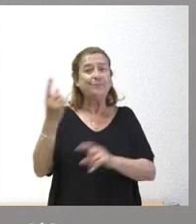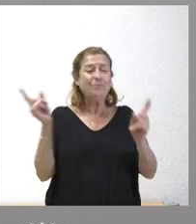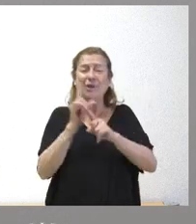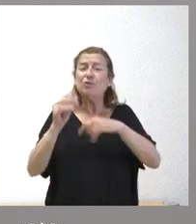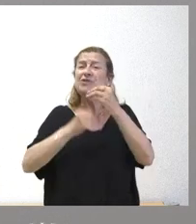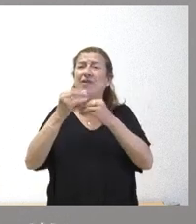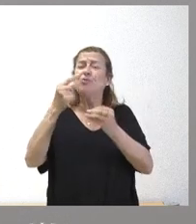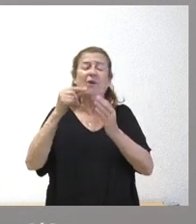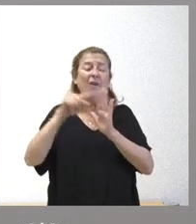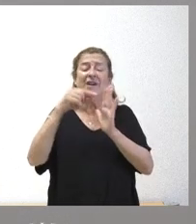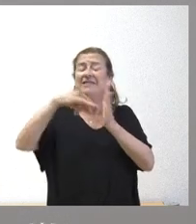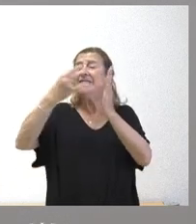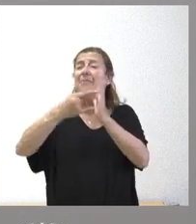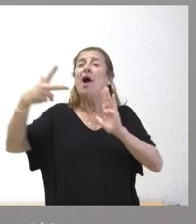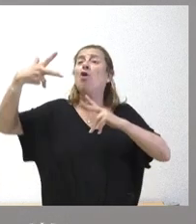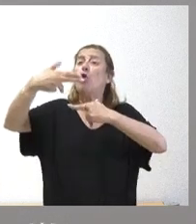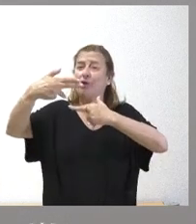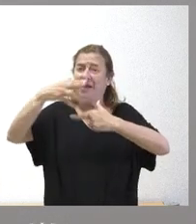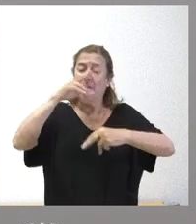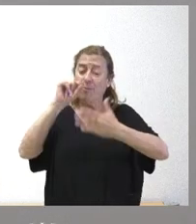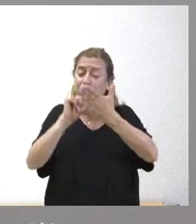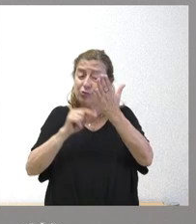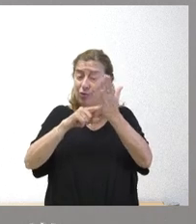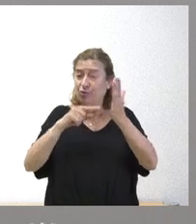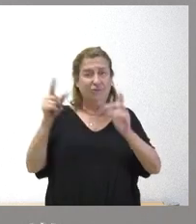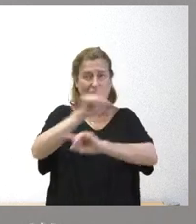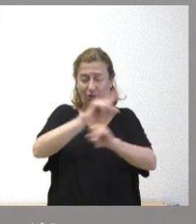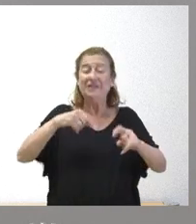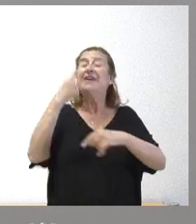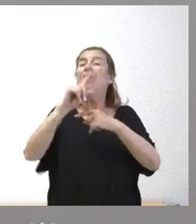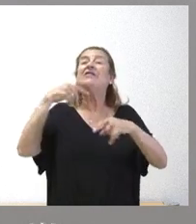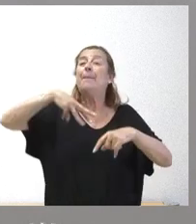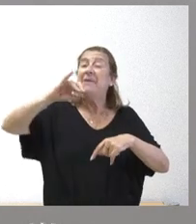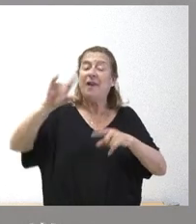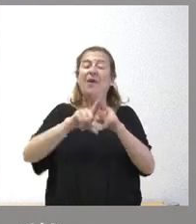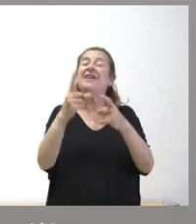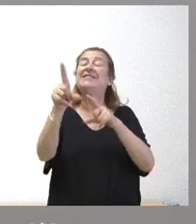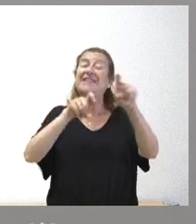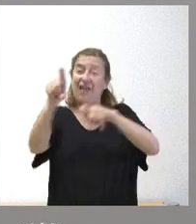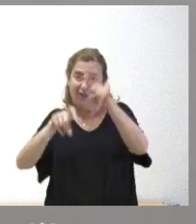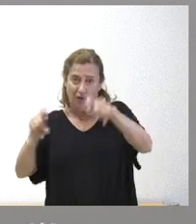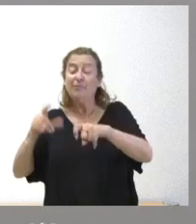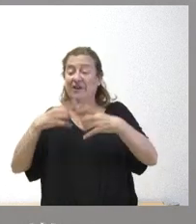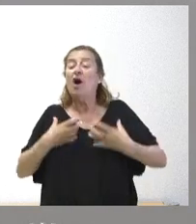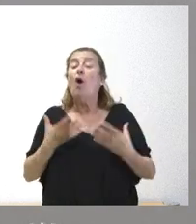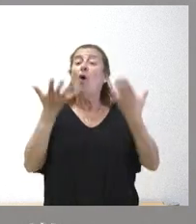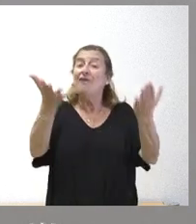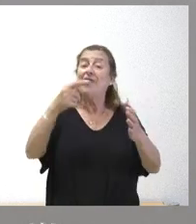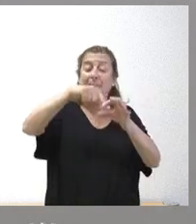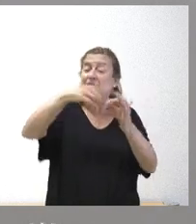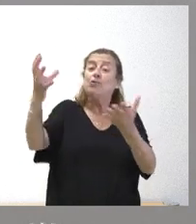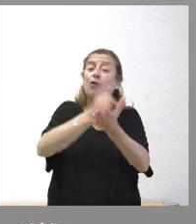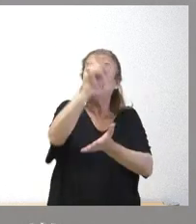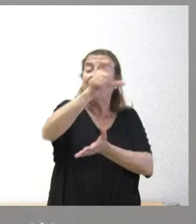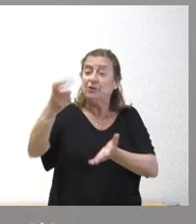establezca un sistema de corte para el acceso al MIR y el MIR sea un sistema de selección y por tanto se sigan ofreciendo las plazas a todas las personas que se presentan